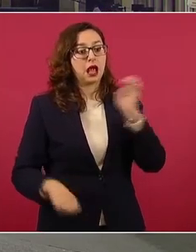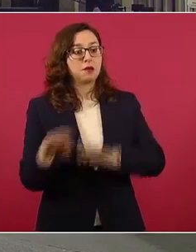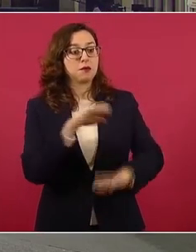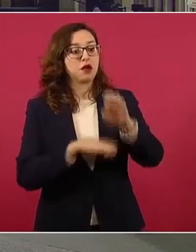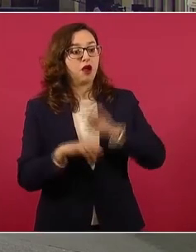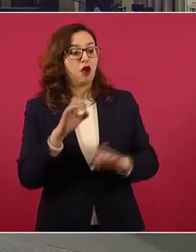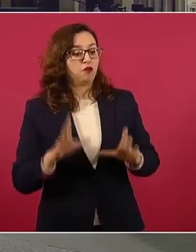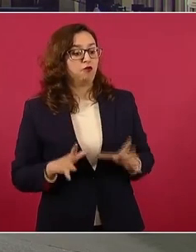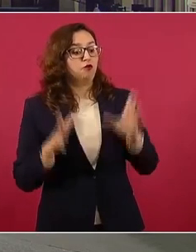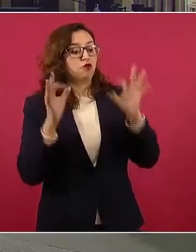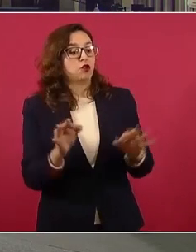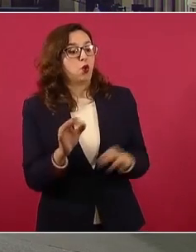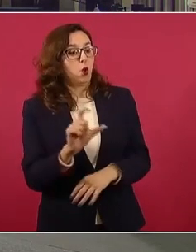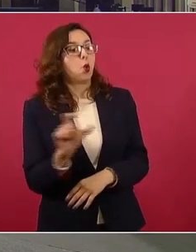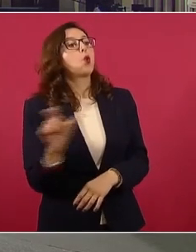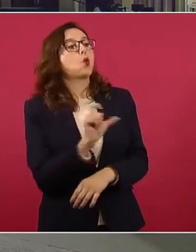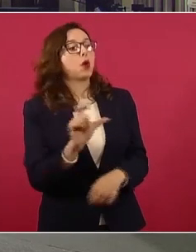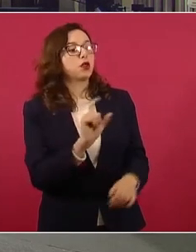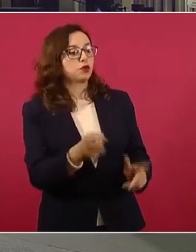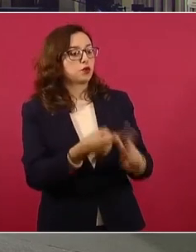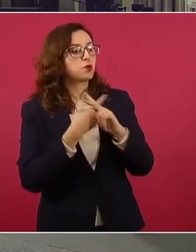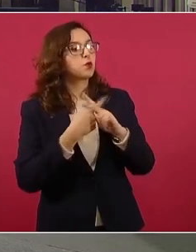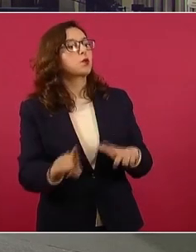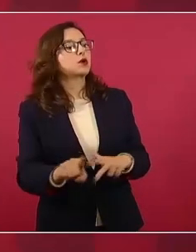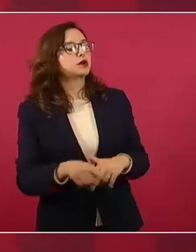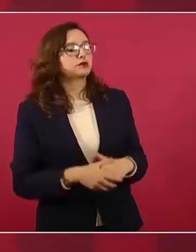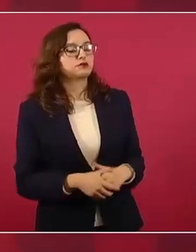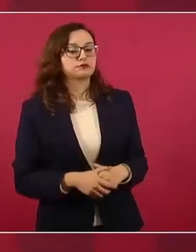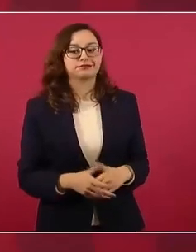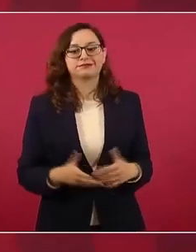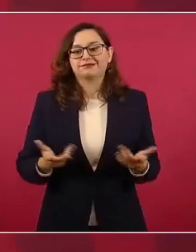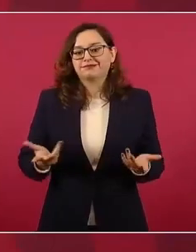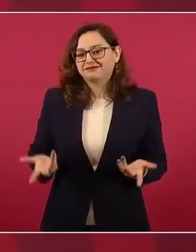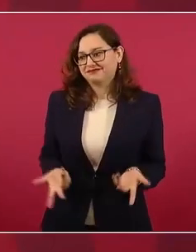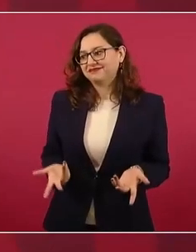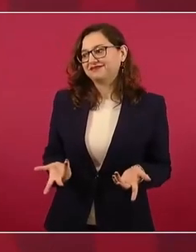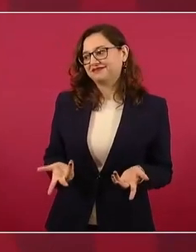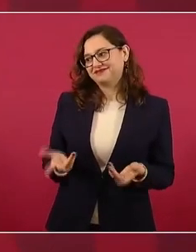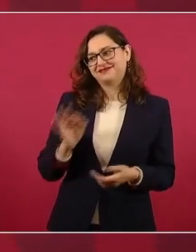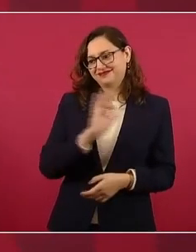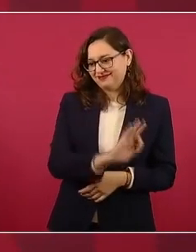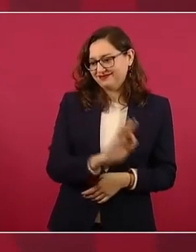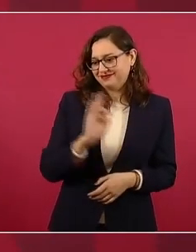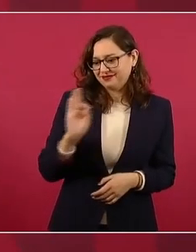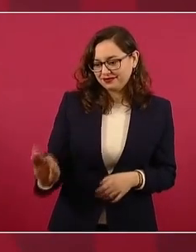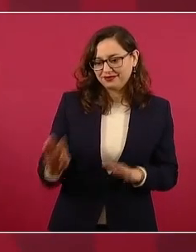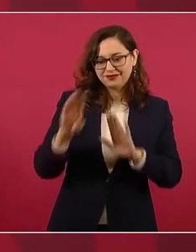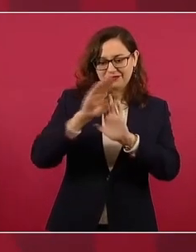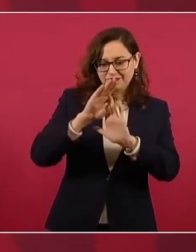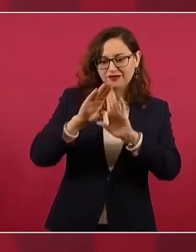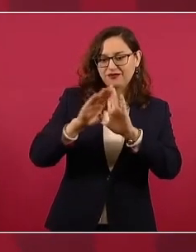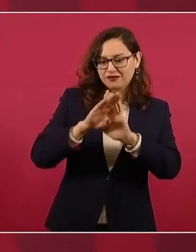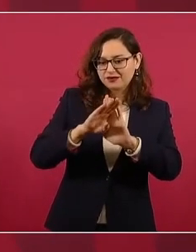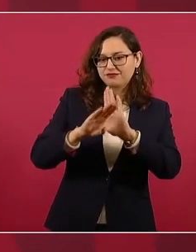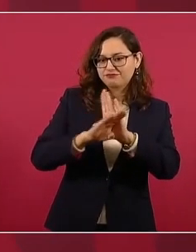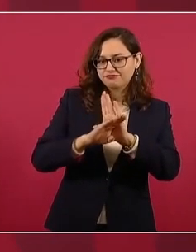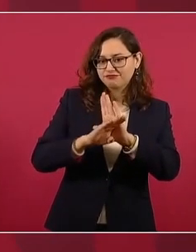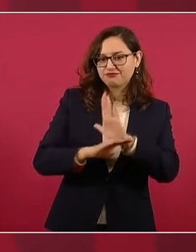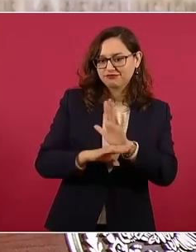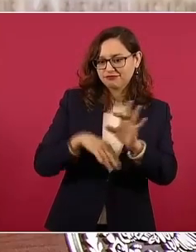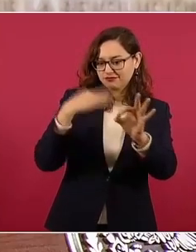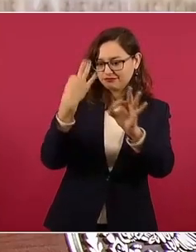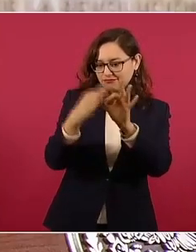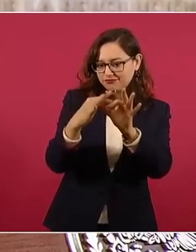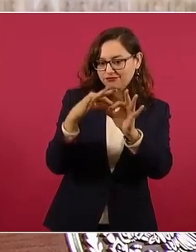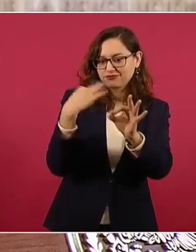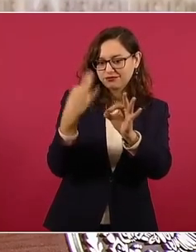el litio? ¿A partir de cuándo, podría ser? Pues cuando se cumpla con lo que se estableció